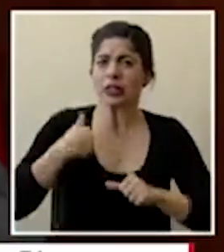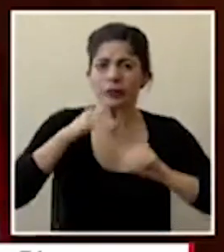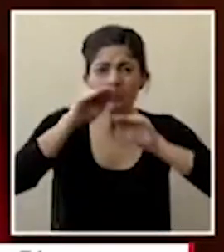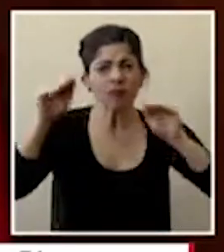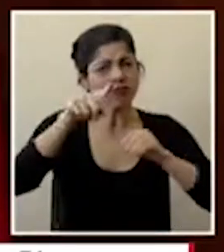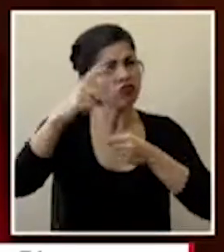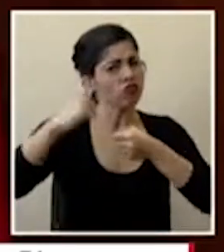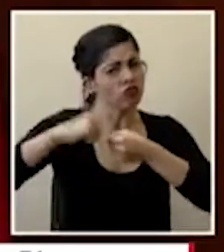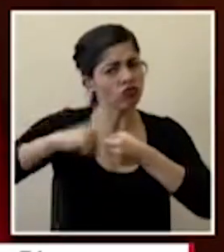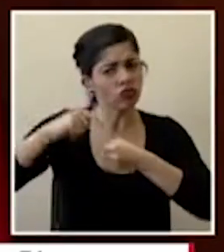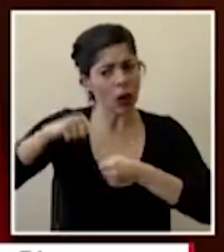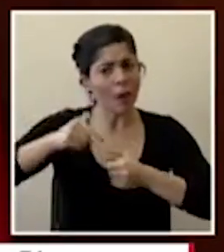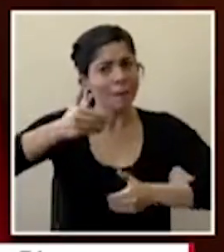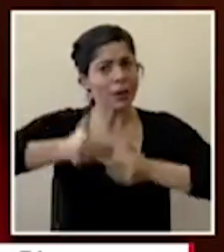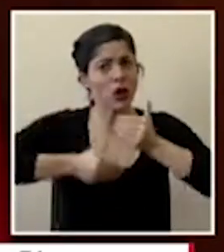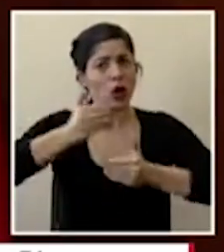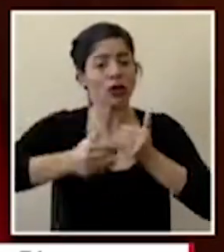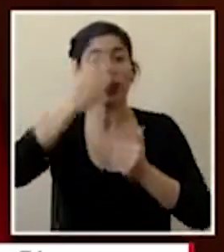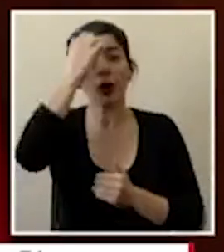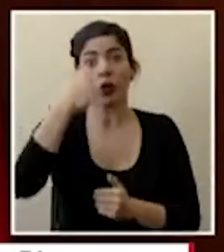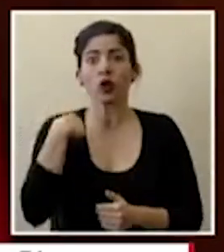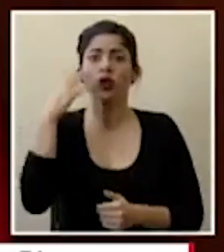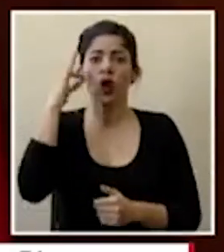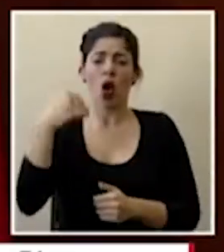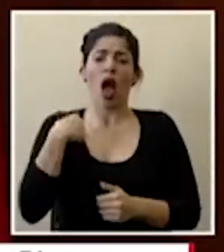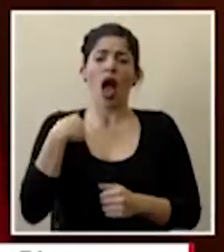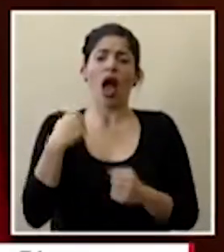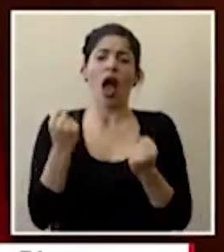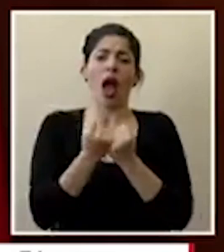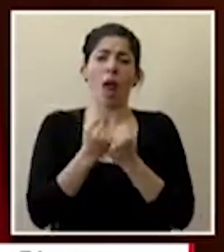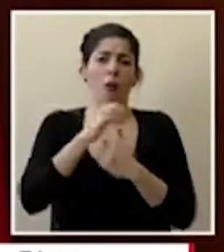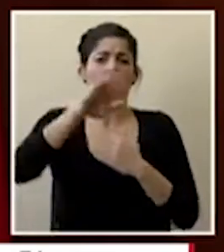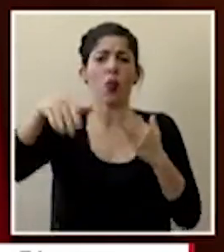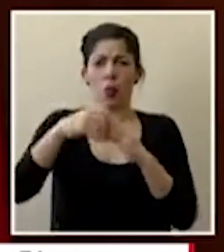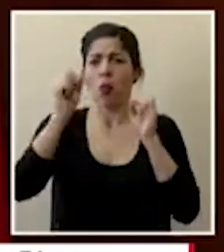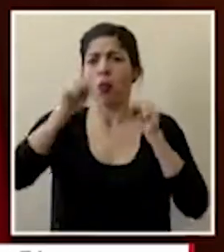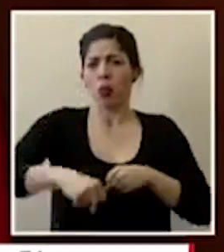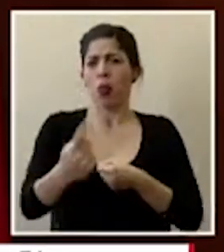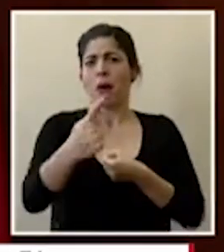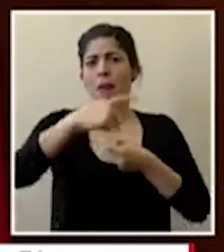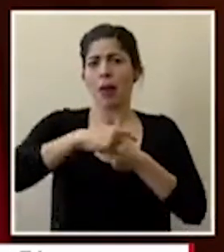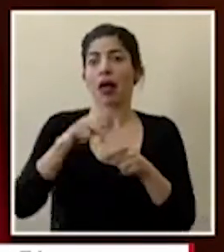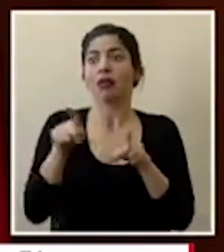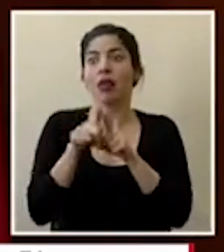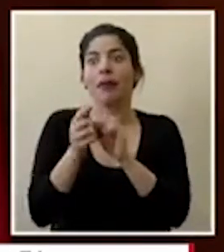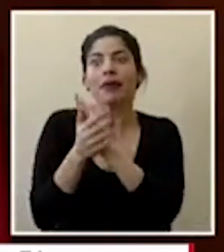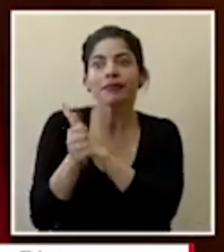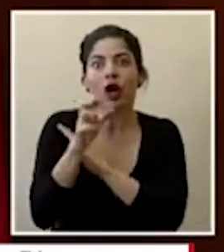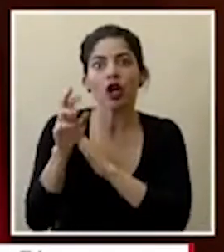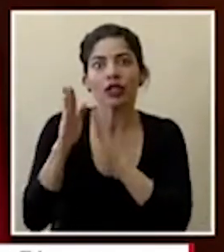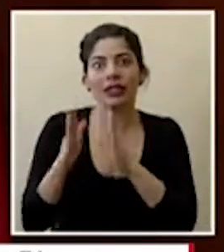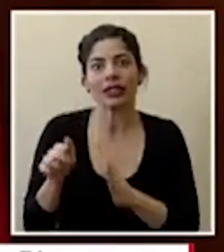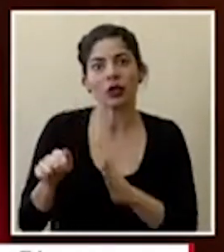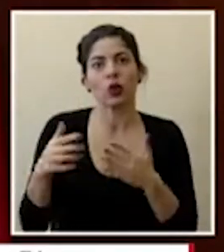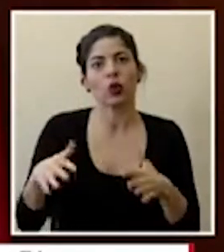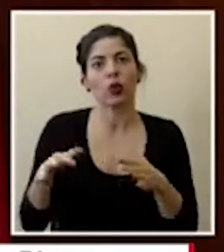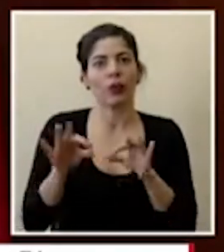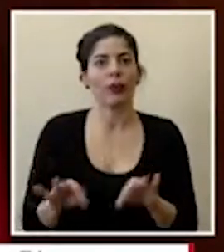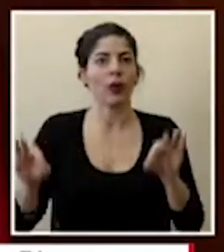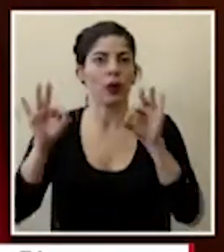se integren dentro de este proceso porque creo que hay espacio para todos y sobre todo a partir del talento costarricense que es lo más importante